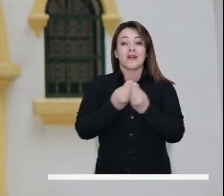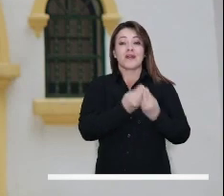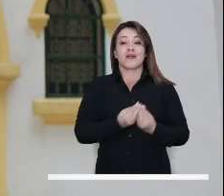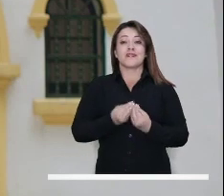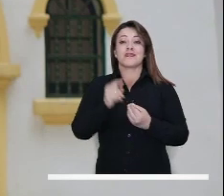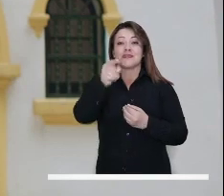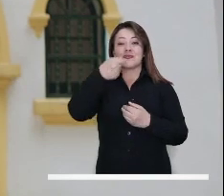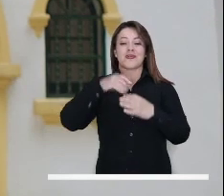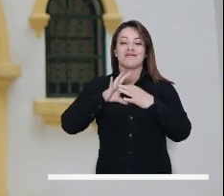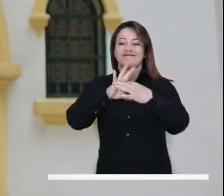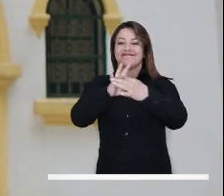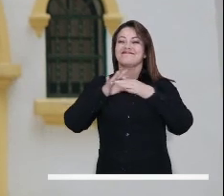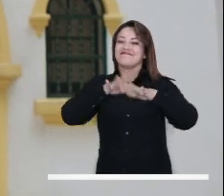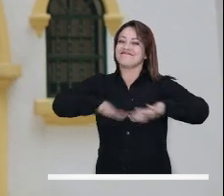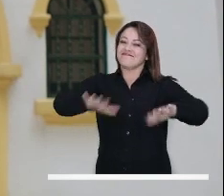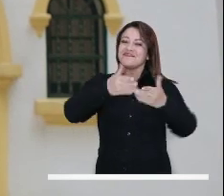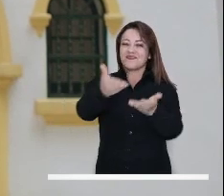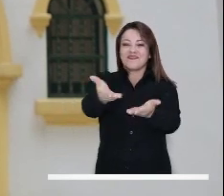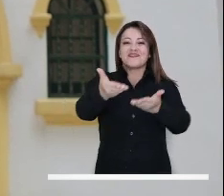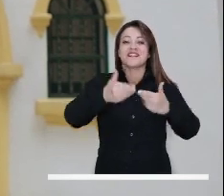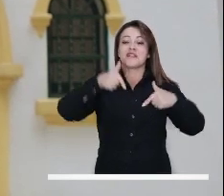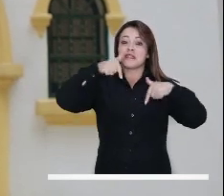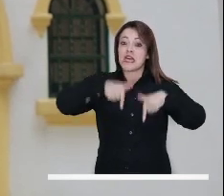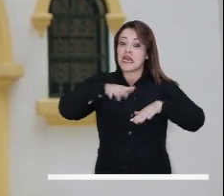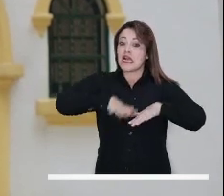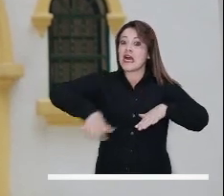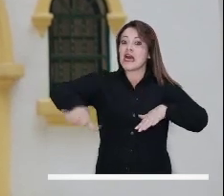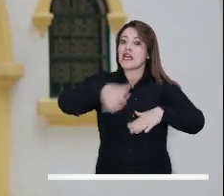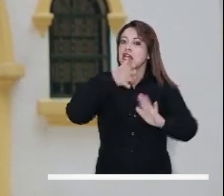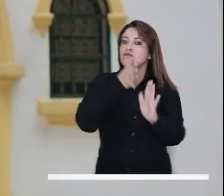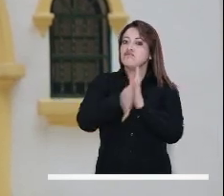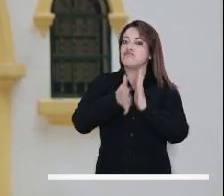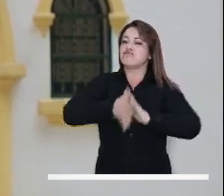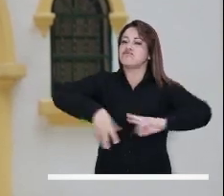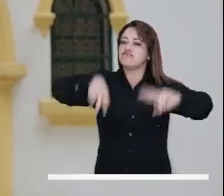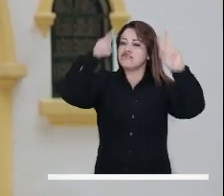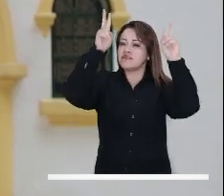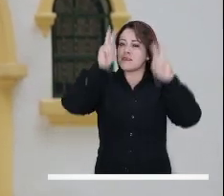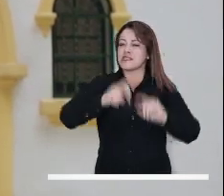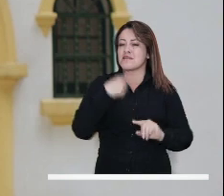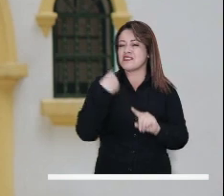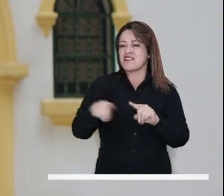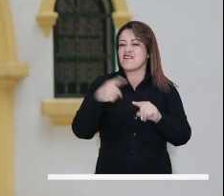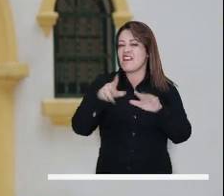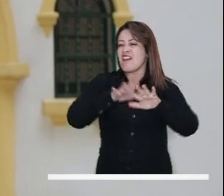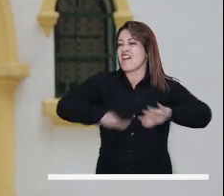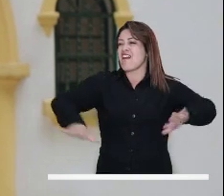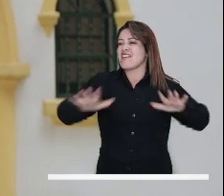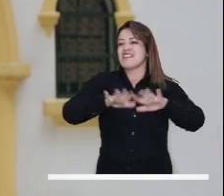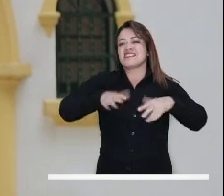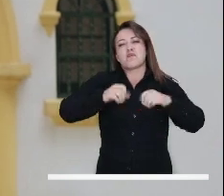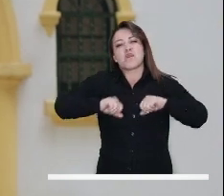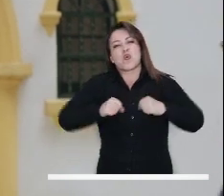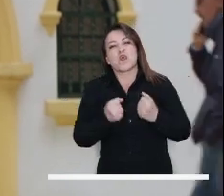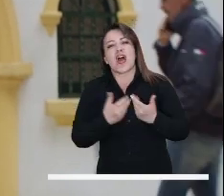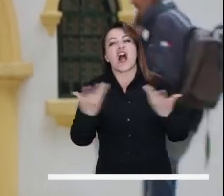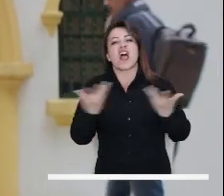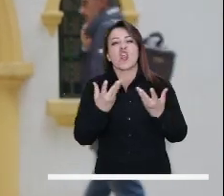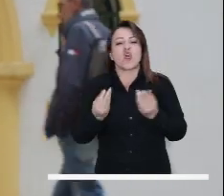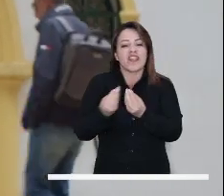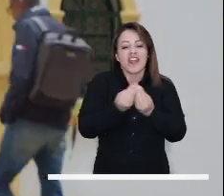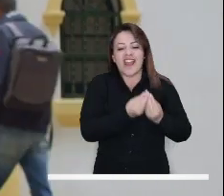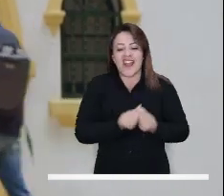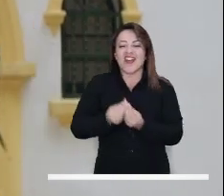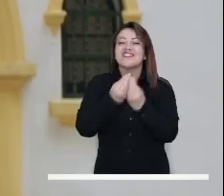Bienvenidos al Consejo Contigo, aquí lo saludamos y lo recibimos siempre en este espacio para conversar y discutir varios de los temas que se tratan en el